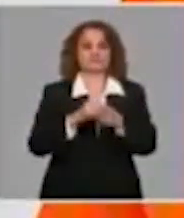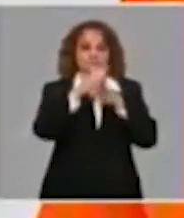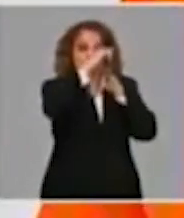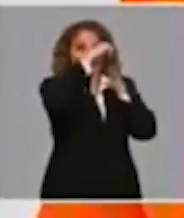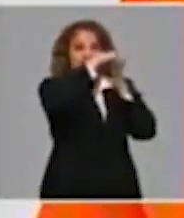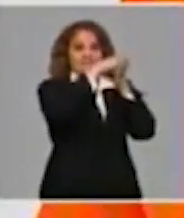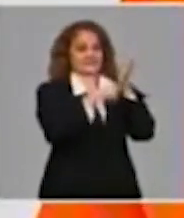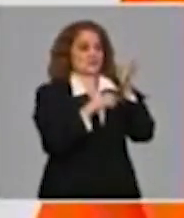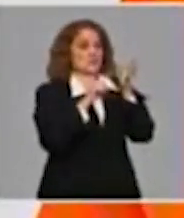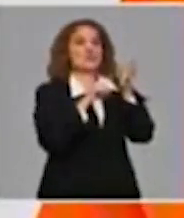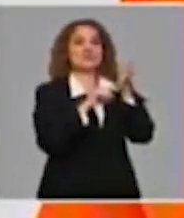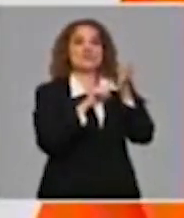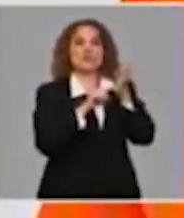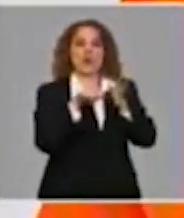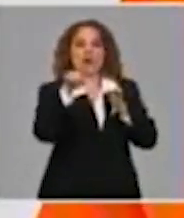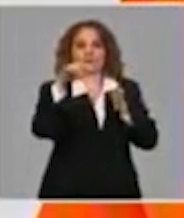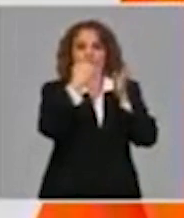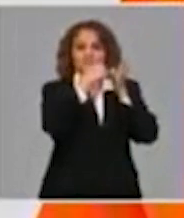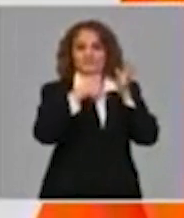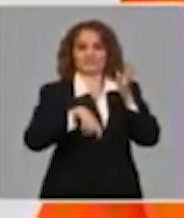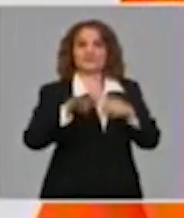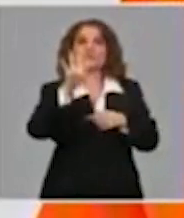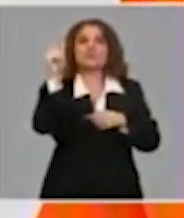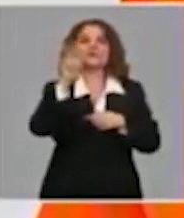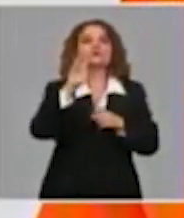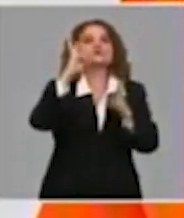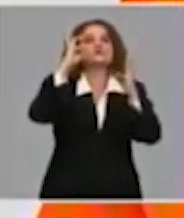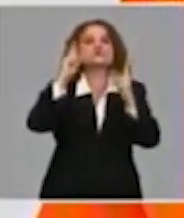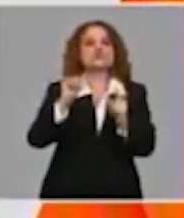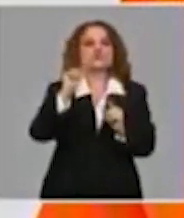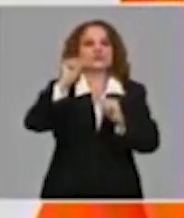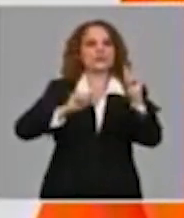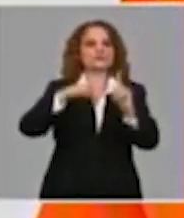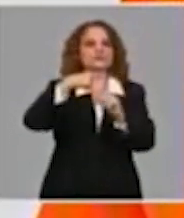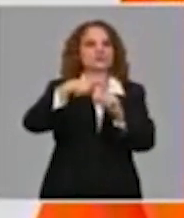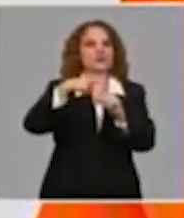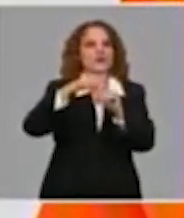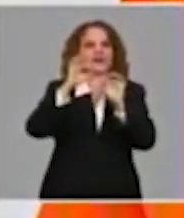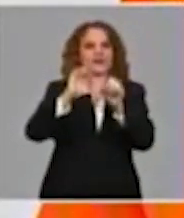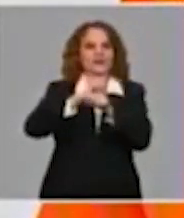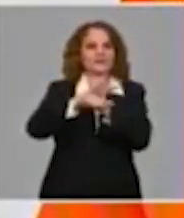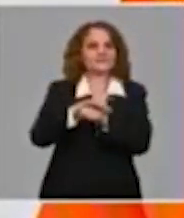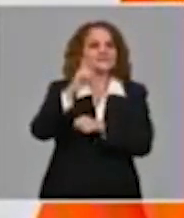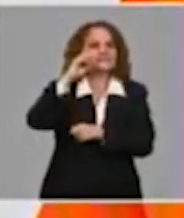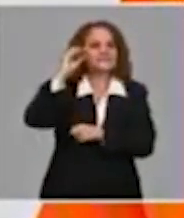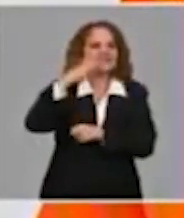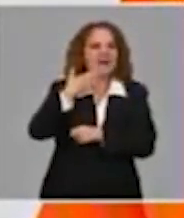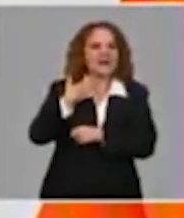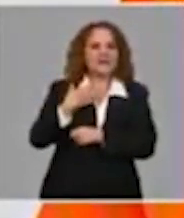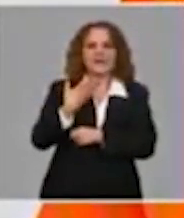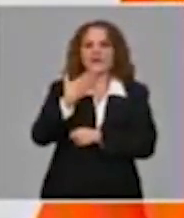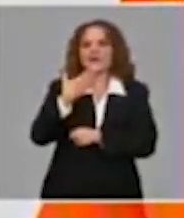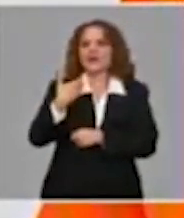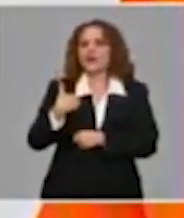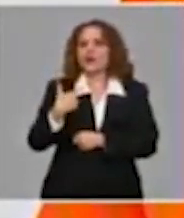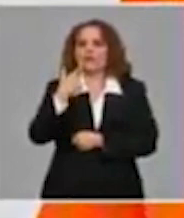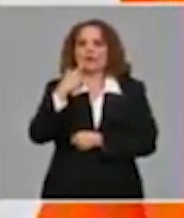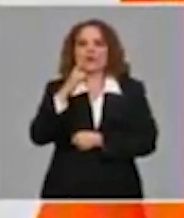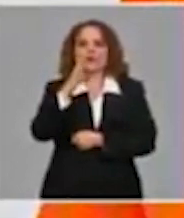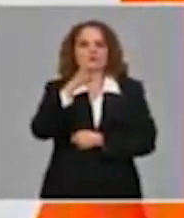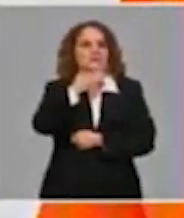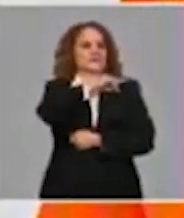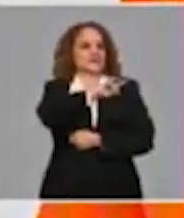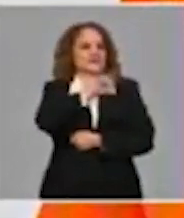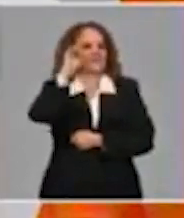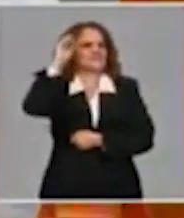casos positivos con fuente de infección conocida en los últimos 15 días. También estuvimos hablando sobre eso. Hablábamos hoy que Cuba, más